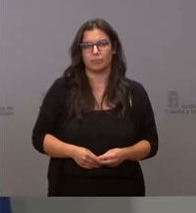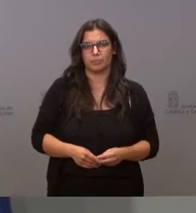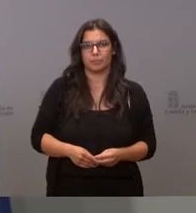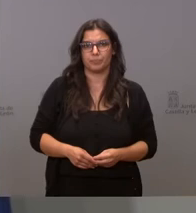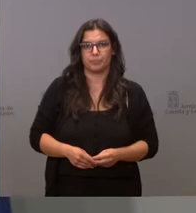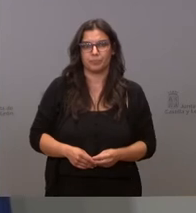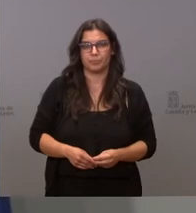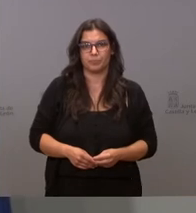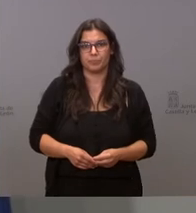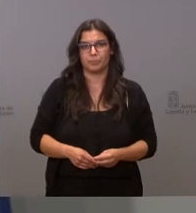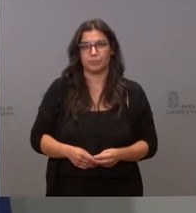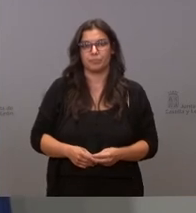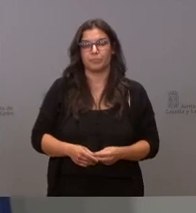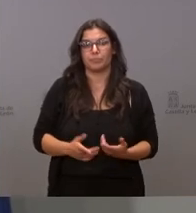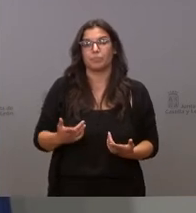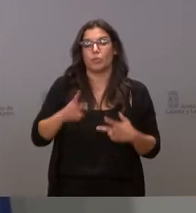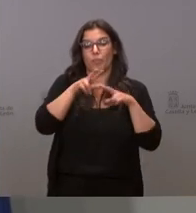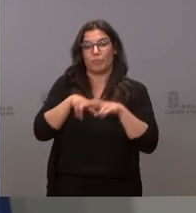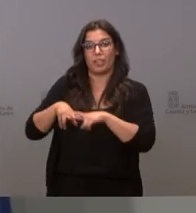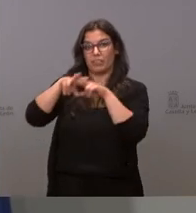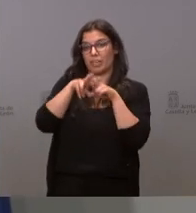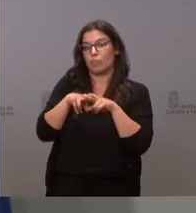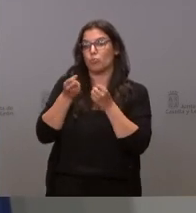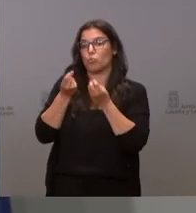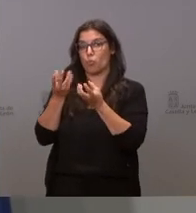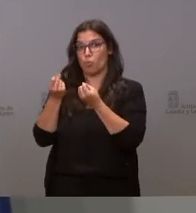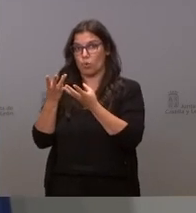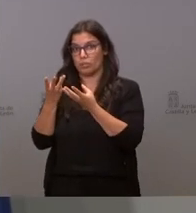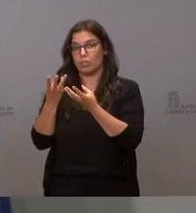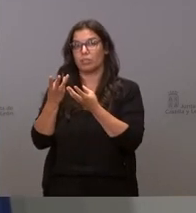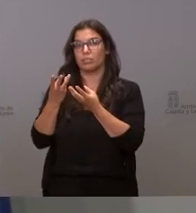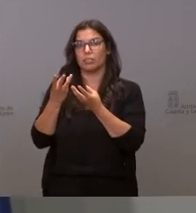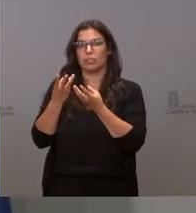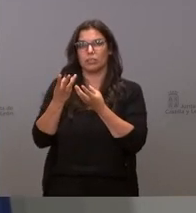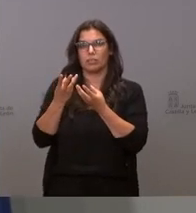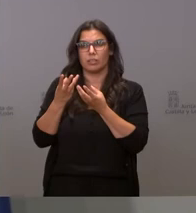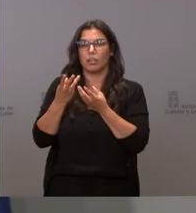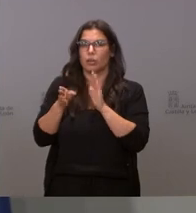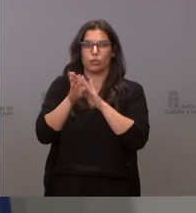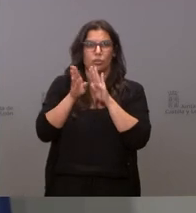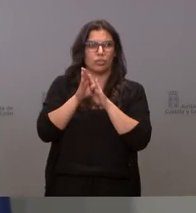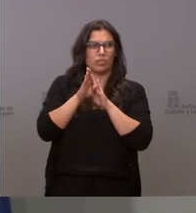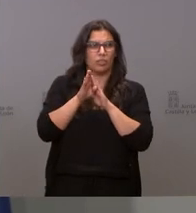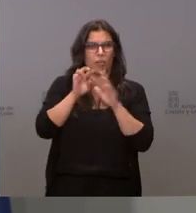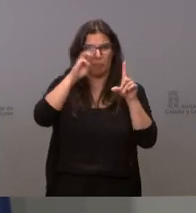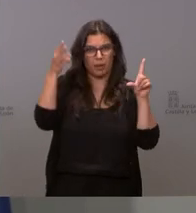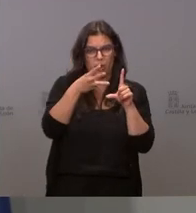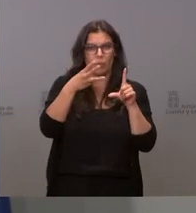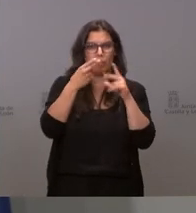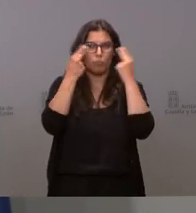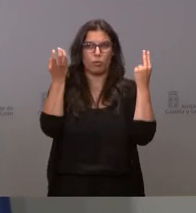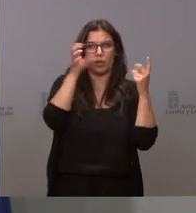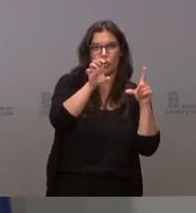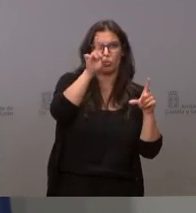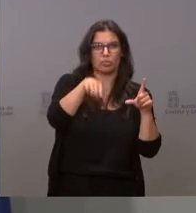les pasaremos exactamente el estado de número de infracciones lo hemos estado pasando yo no sé si seguimos publicándolo ahora mismo en la página pero lo hemos